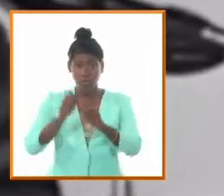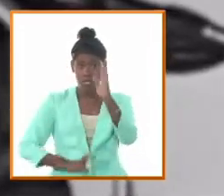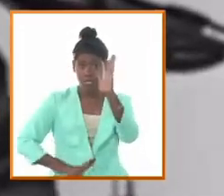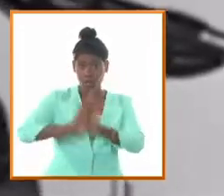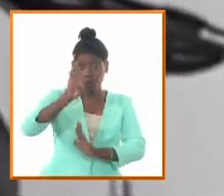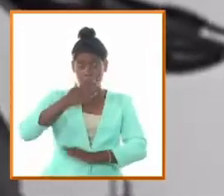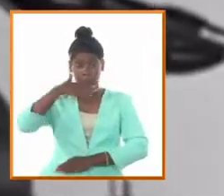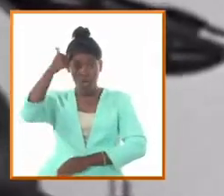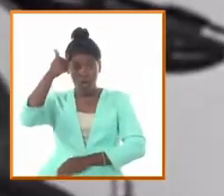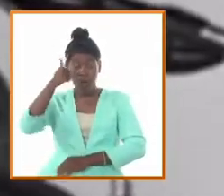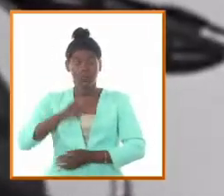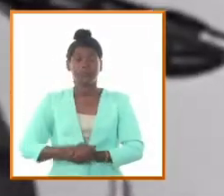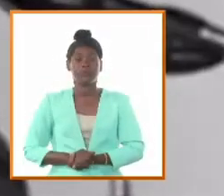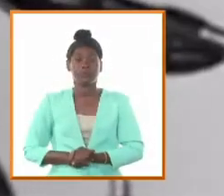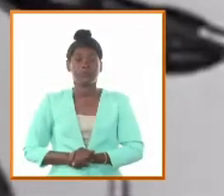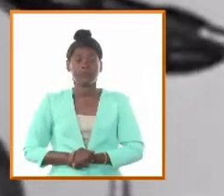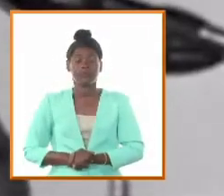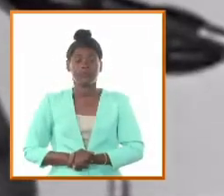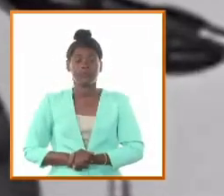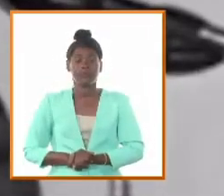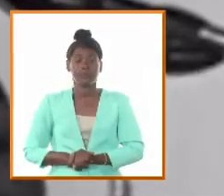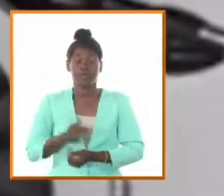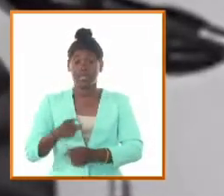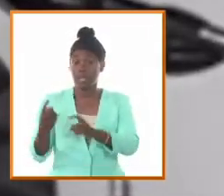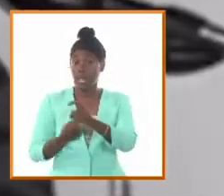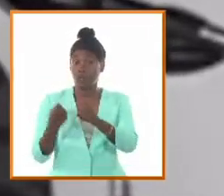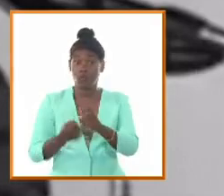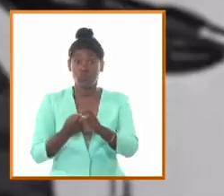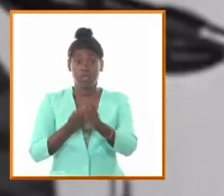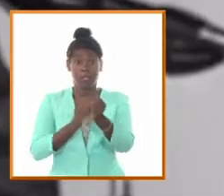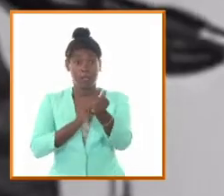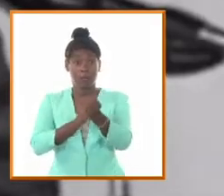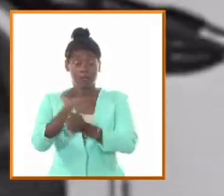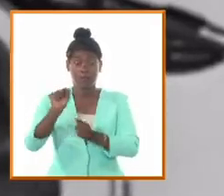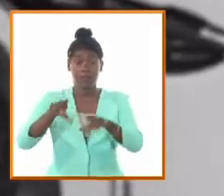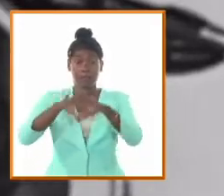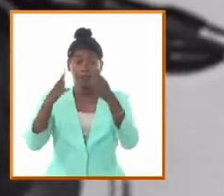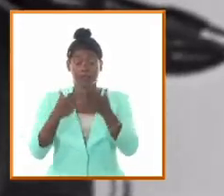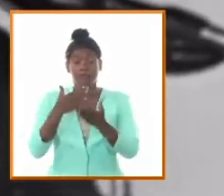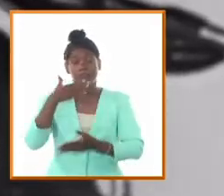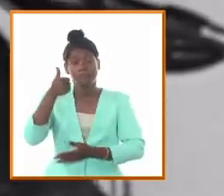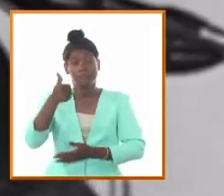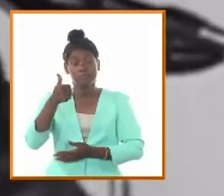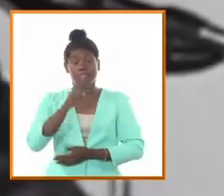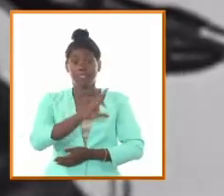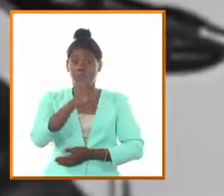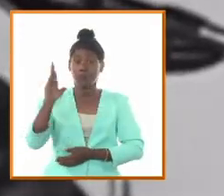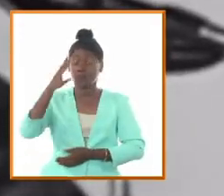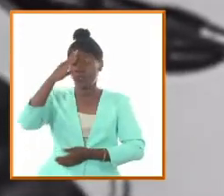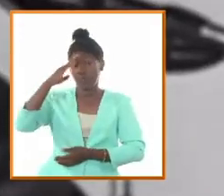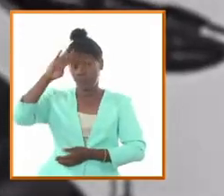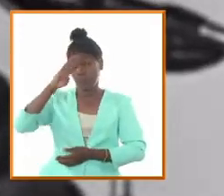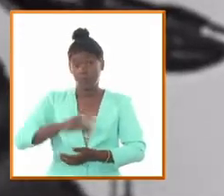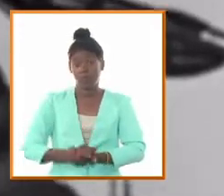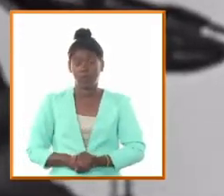en esta lucha por el desarrollo en esta lucha por la revolución